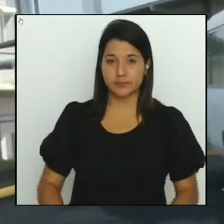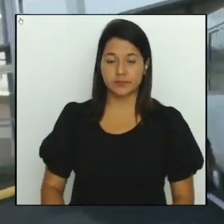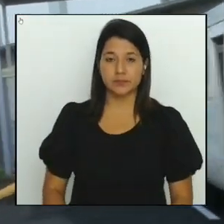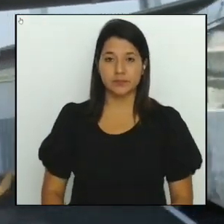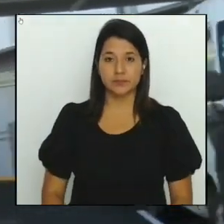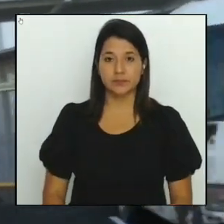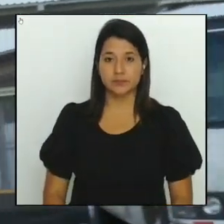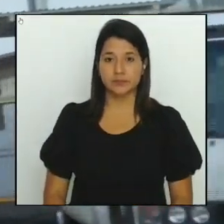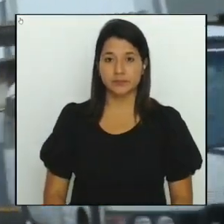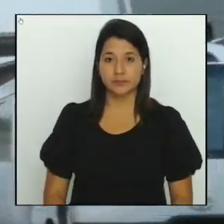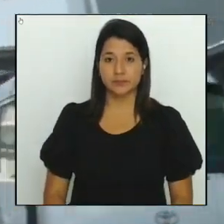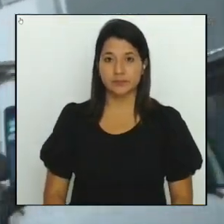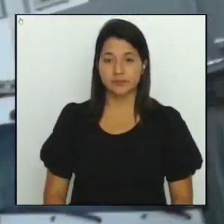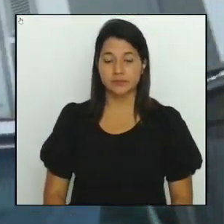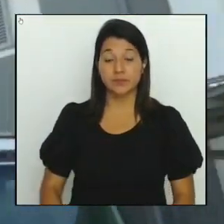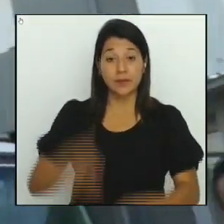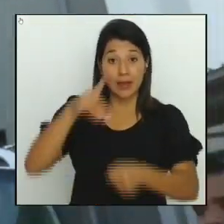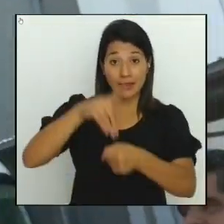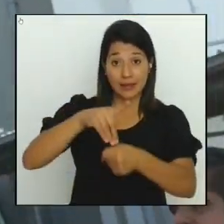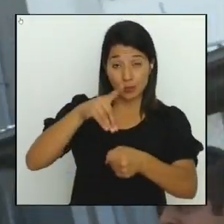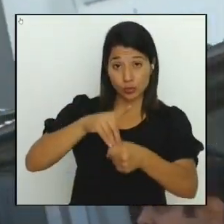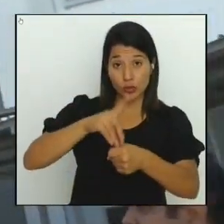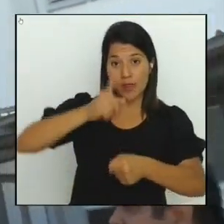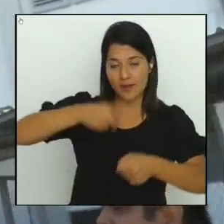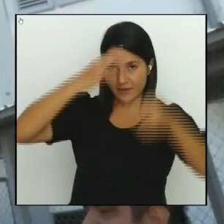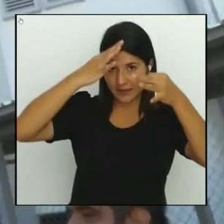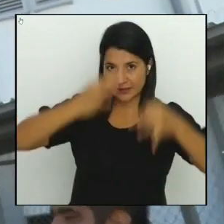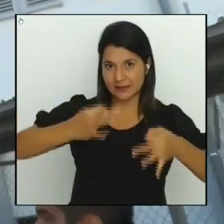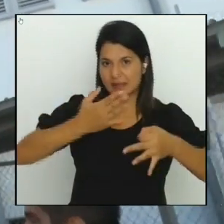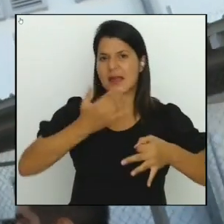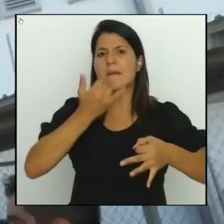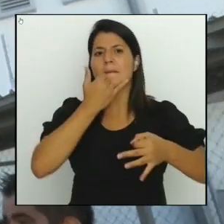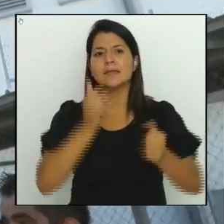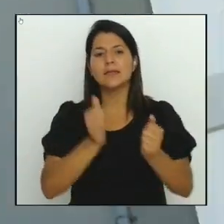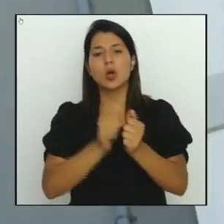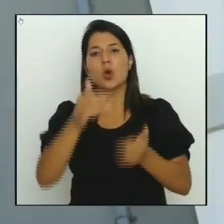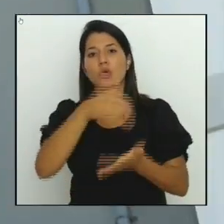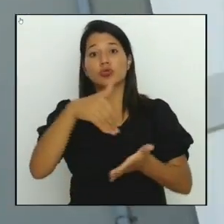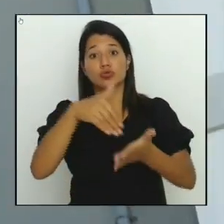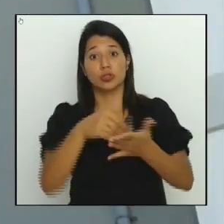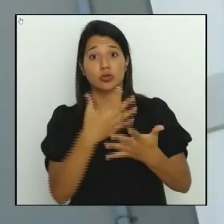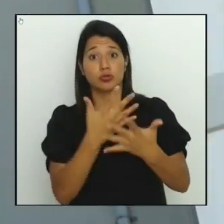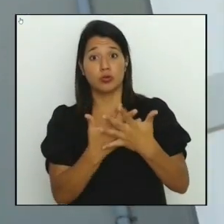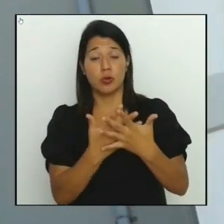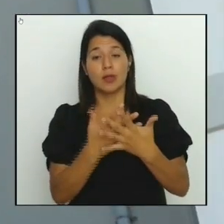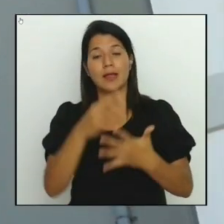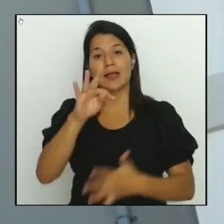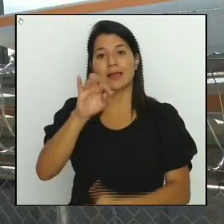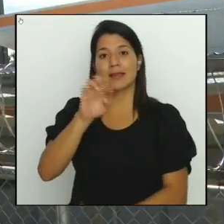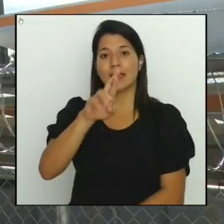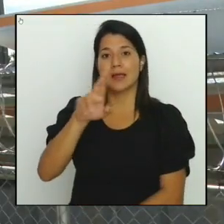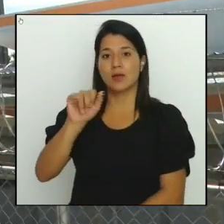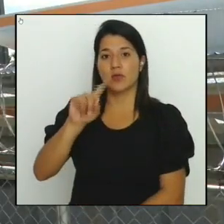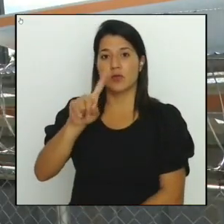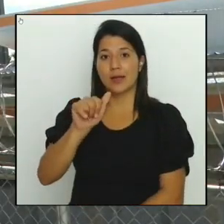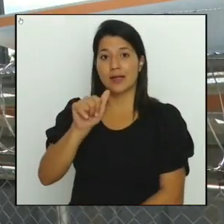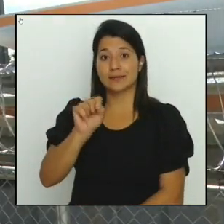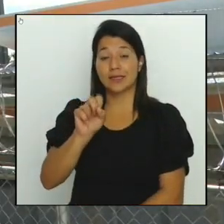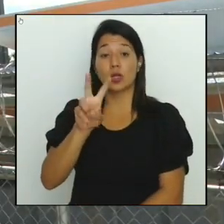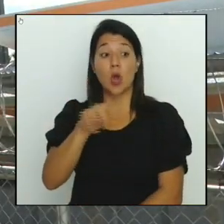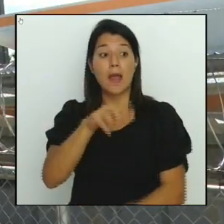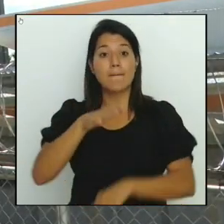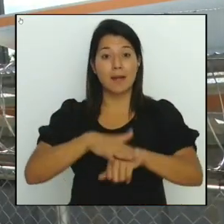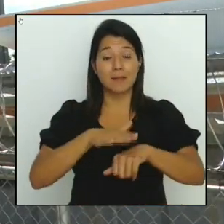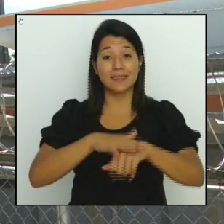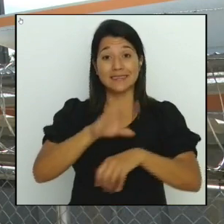Los diputados deberán definir el futuro del centro penal Terrazas II. La obra con capacidad para 624 privados de libertad y que